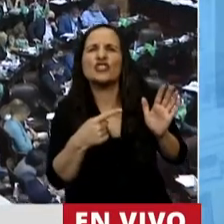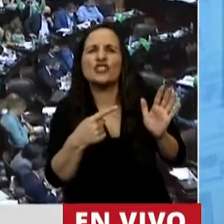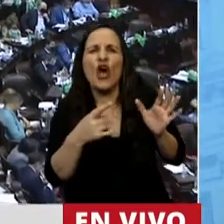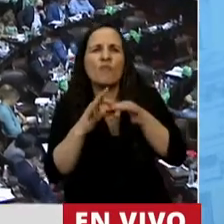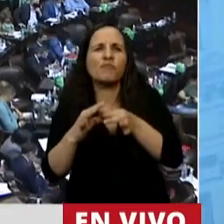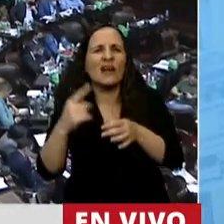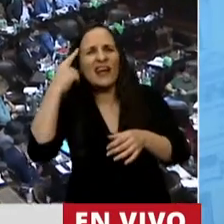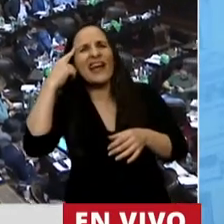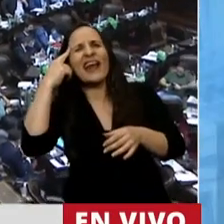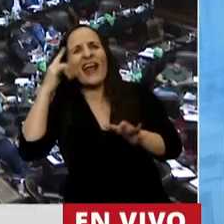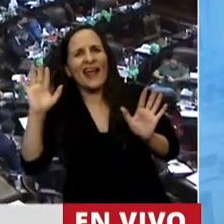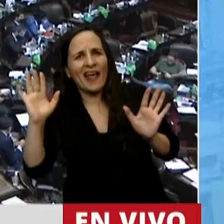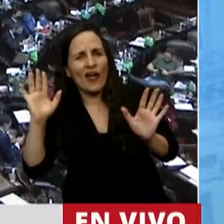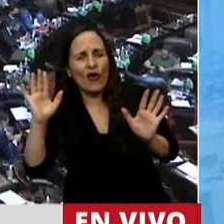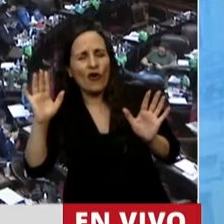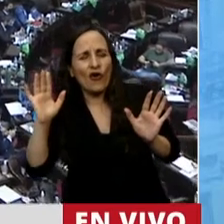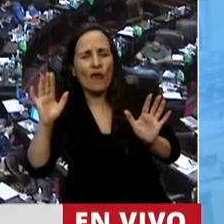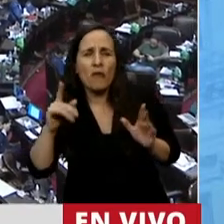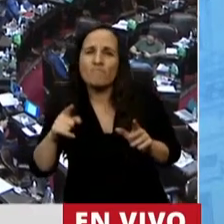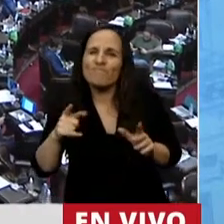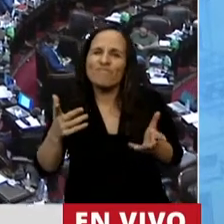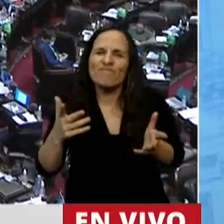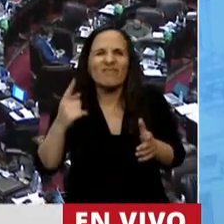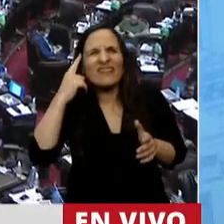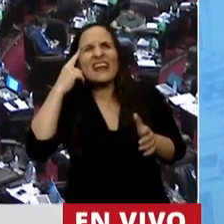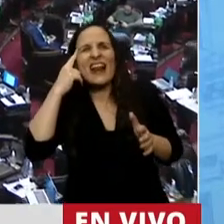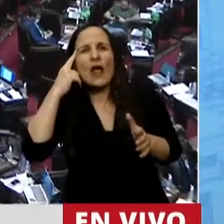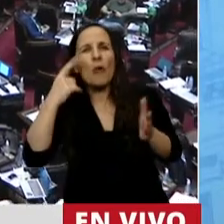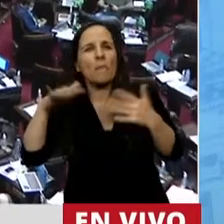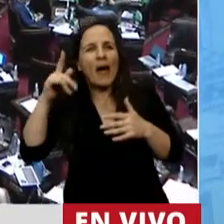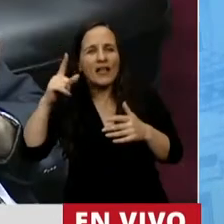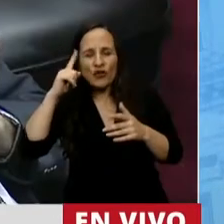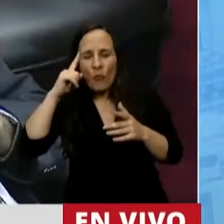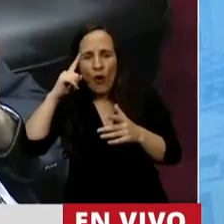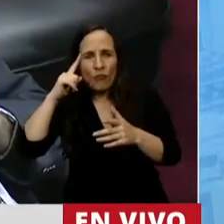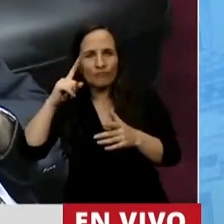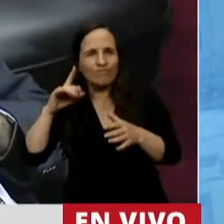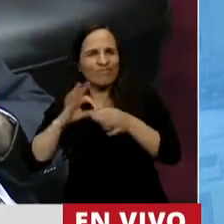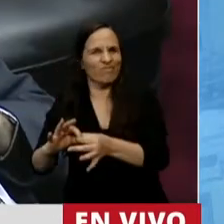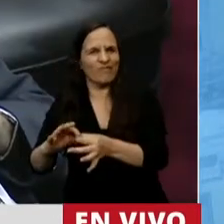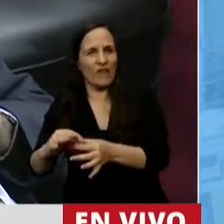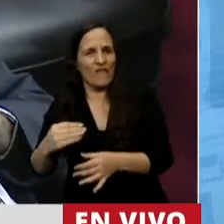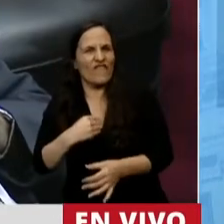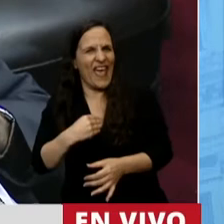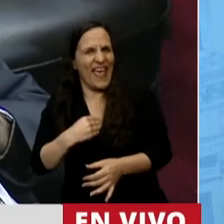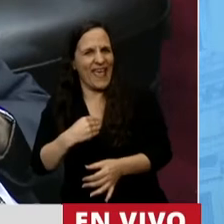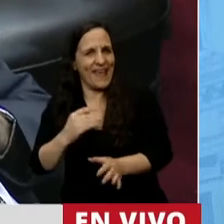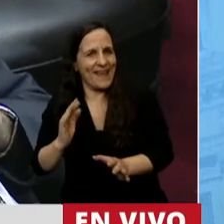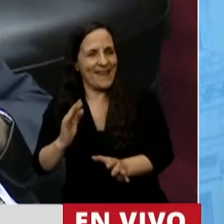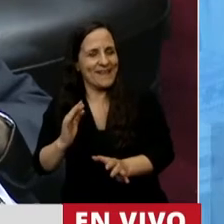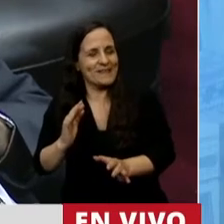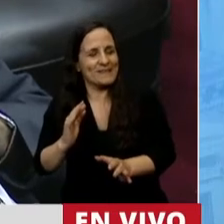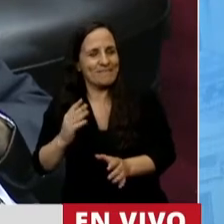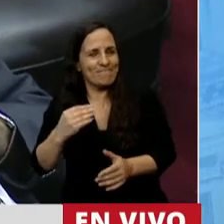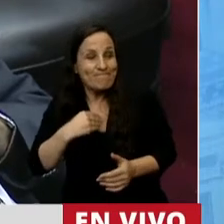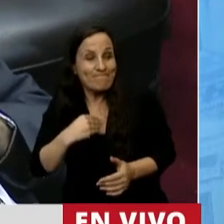que muchas veces tienen que ver con cuestiones dogmáticas propias de la fe, nos encontramos con el